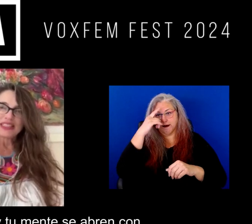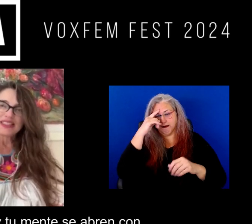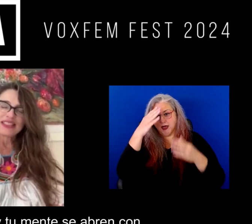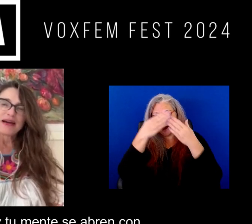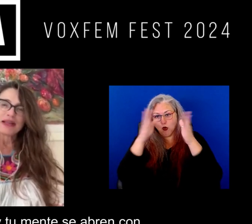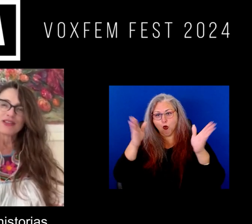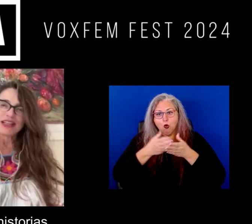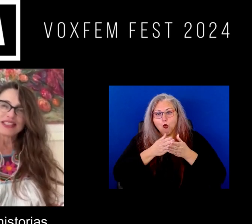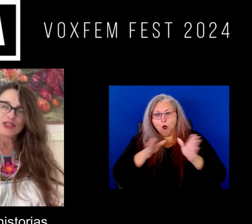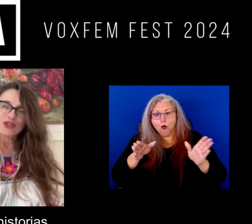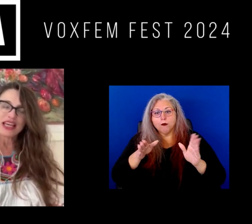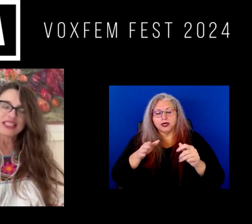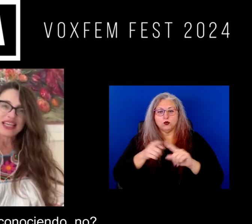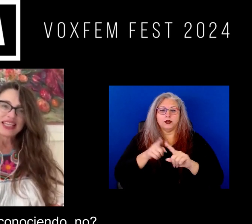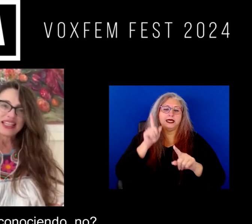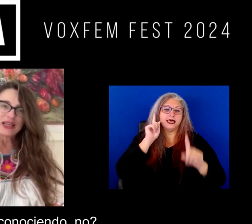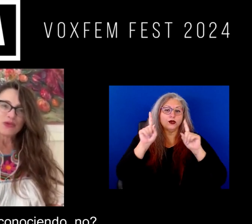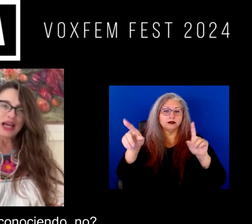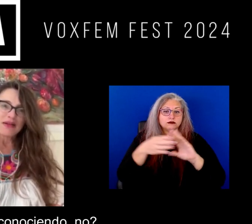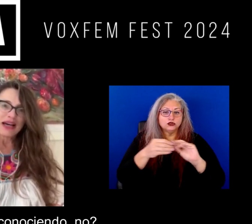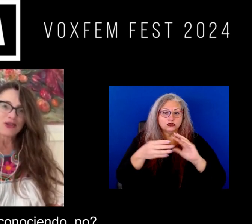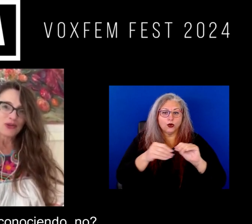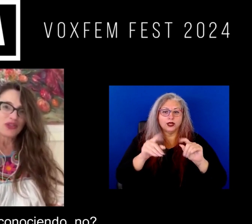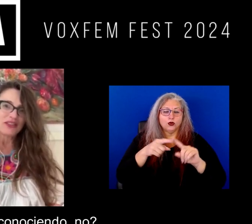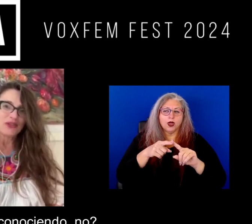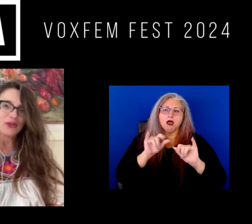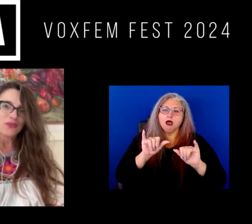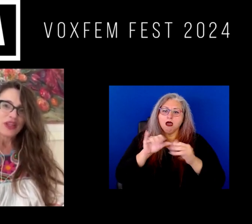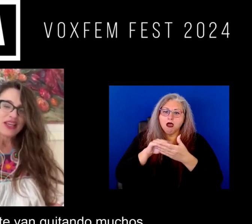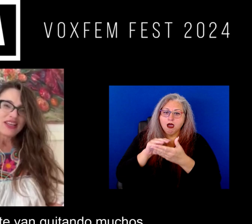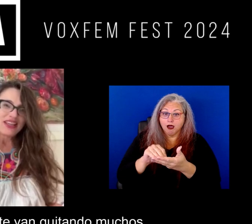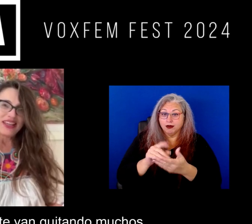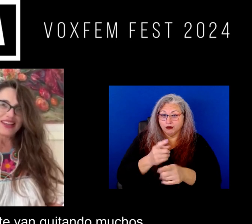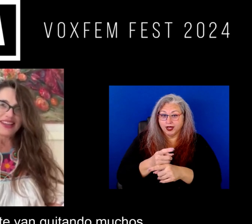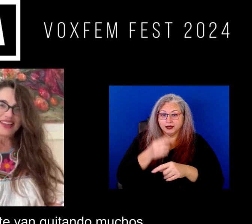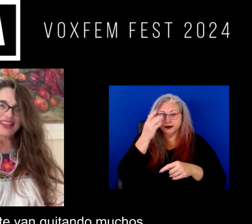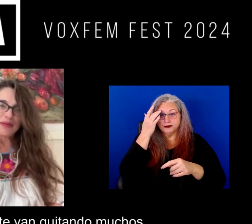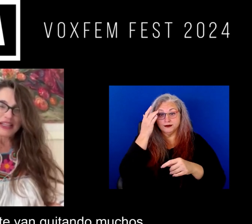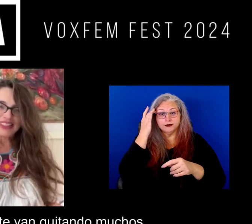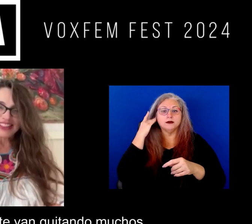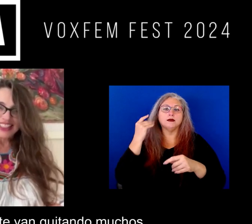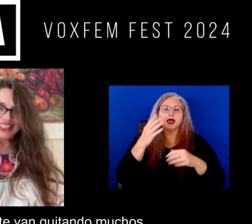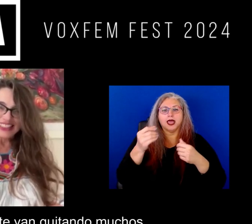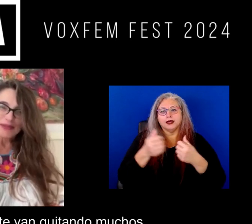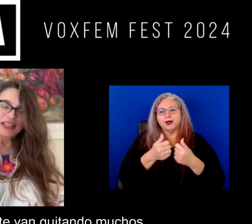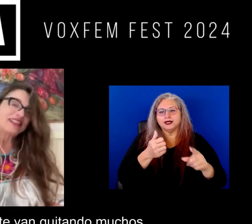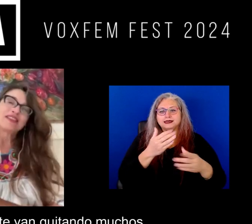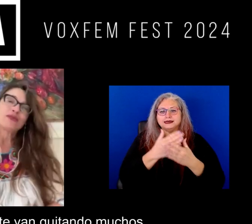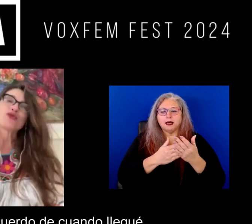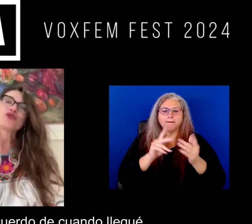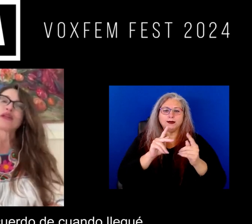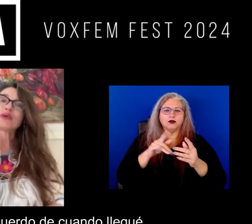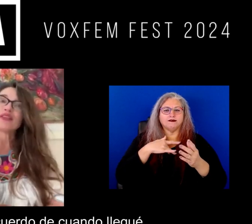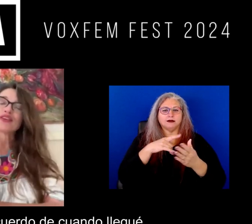tu mente se abren con las historias que una va conociendo, ¿no? Y aparte de que se te van